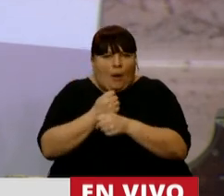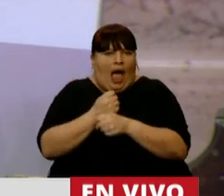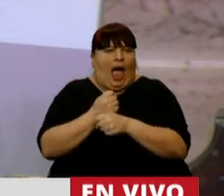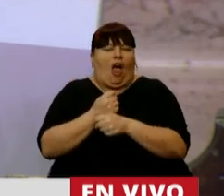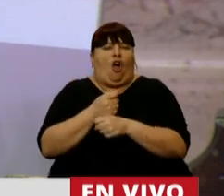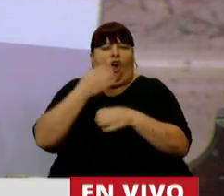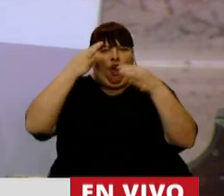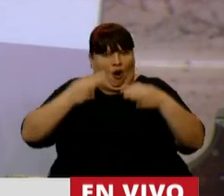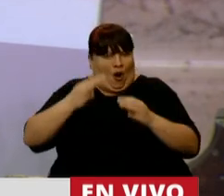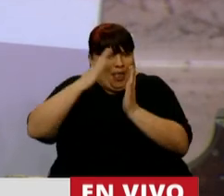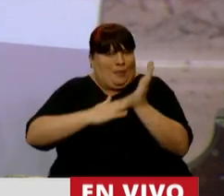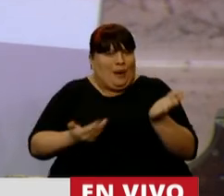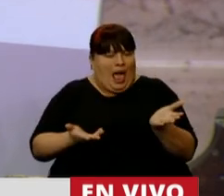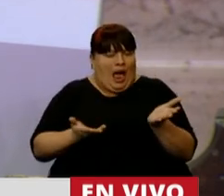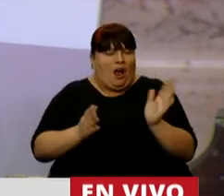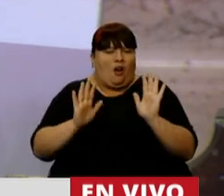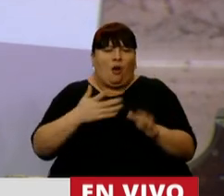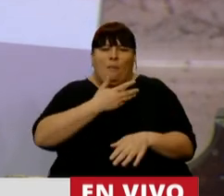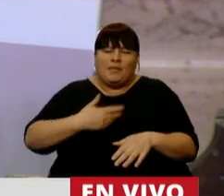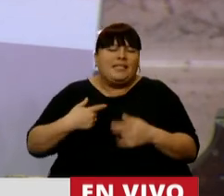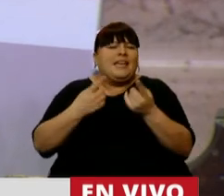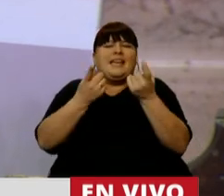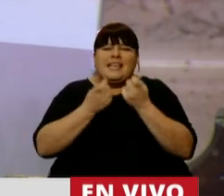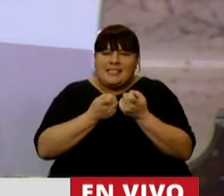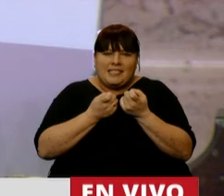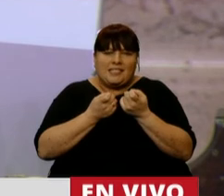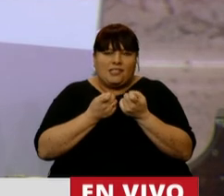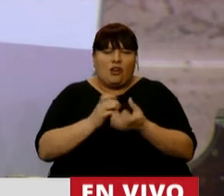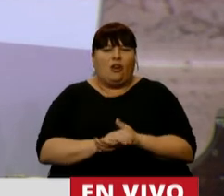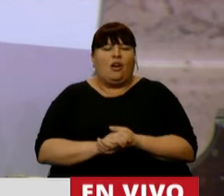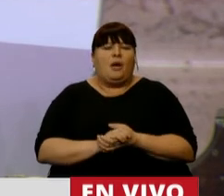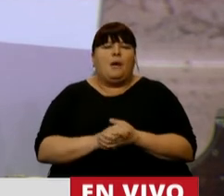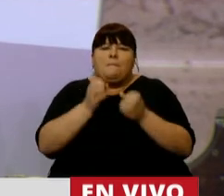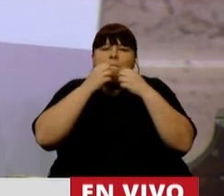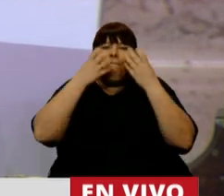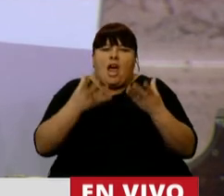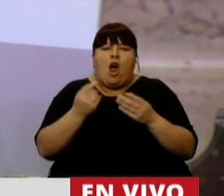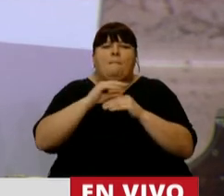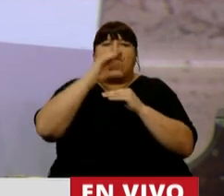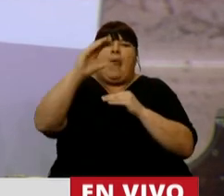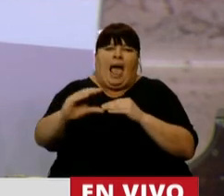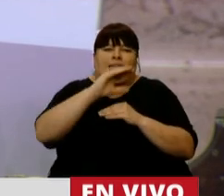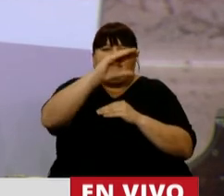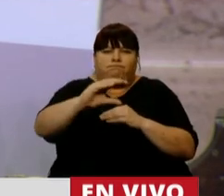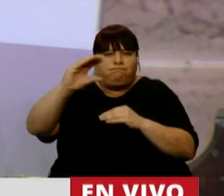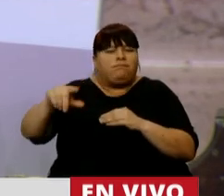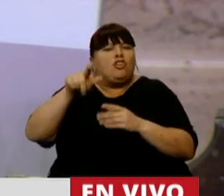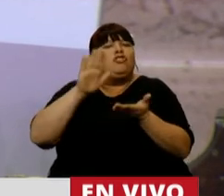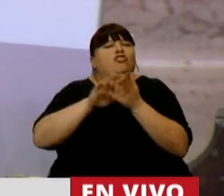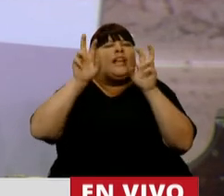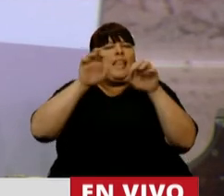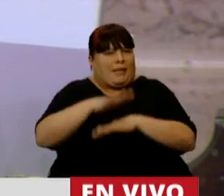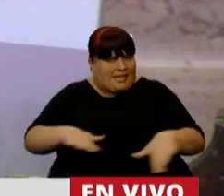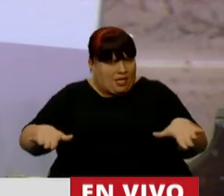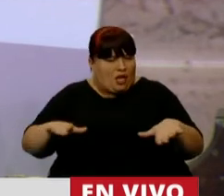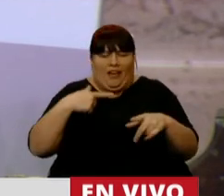formal. Señor Presidente, necesitamos fortalecer las partidas presupuestarias que tienen que ver con